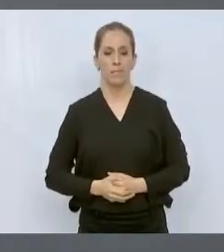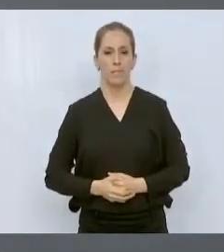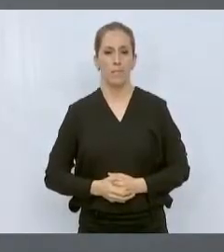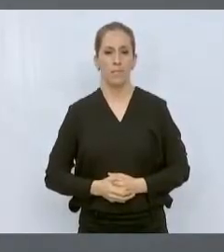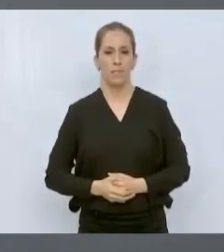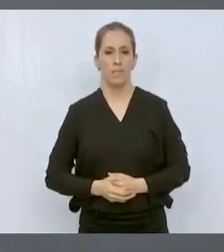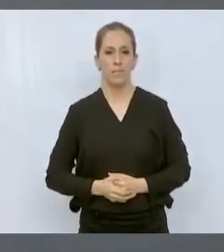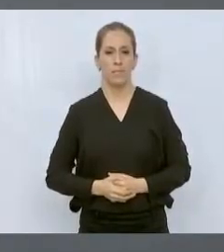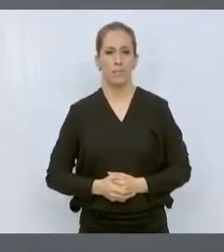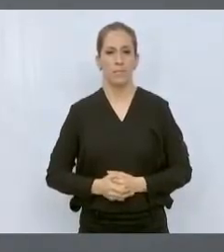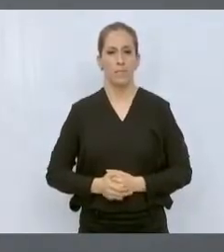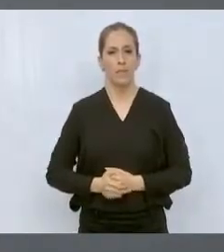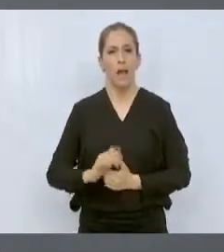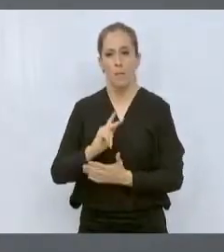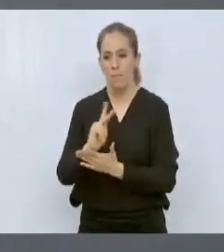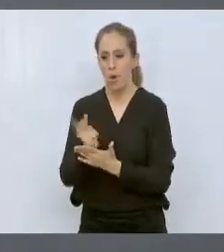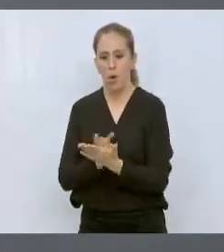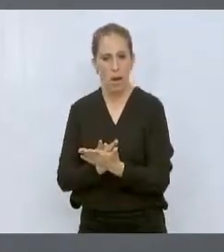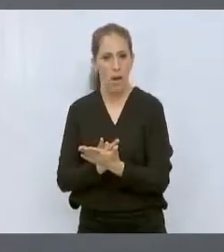El programa Hambre Cero.